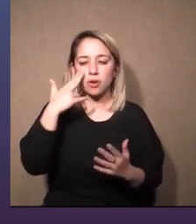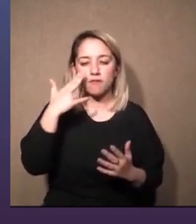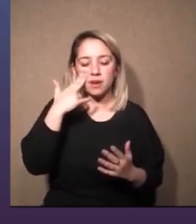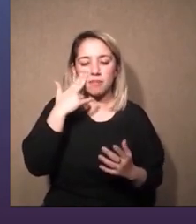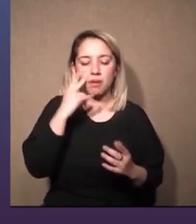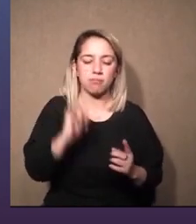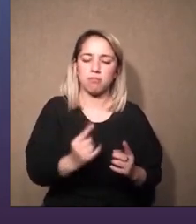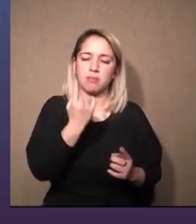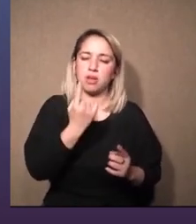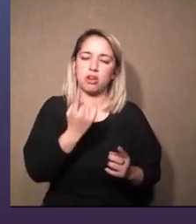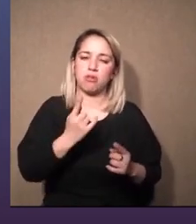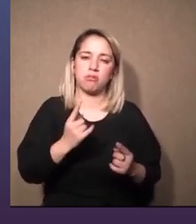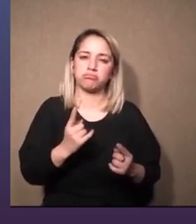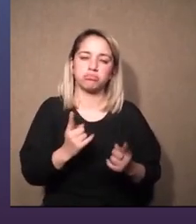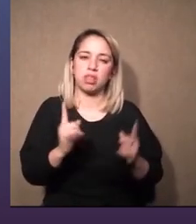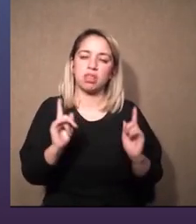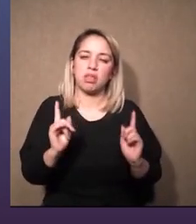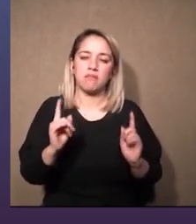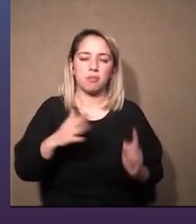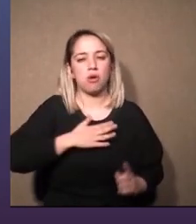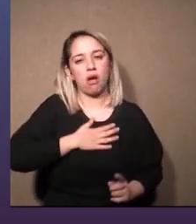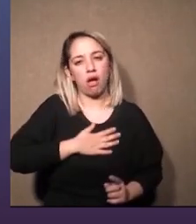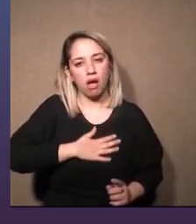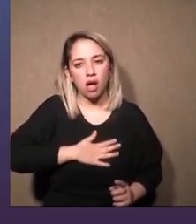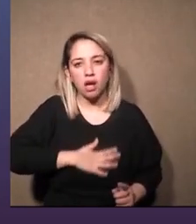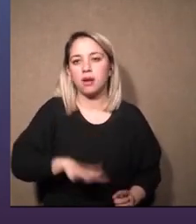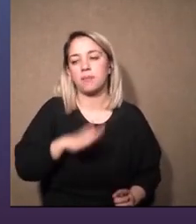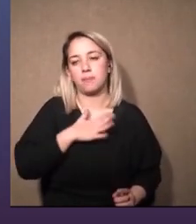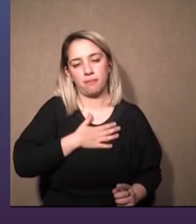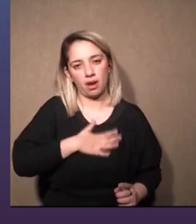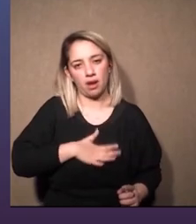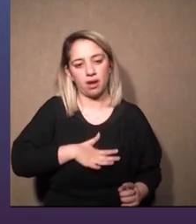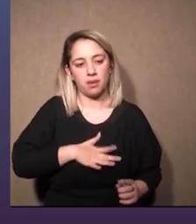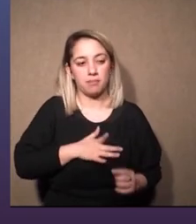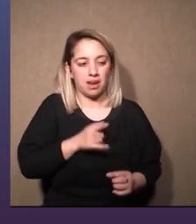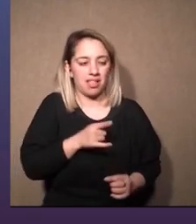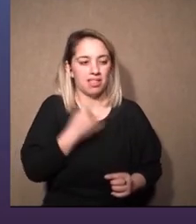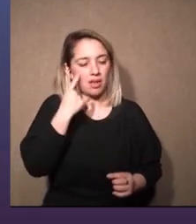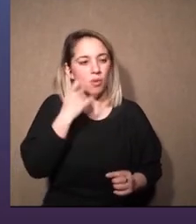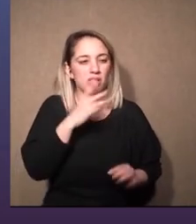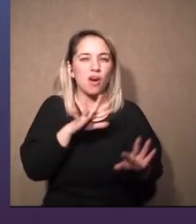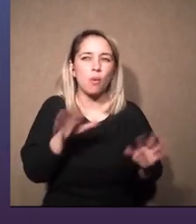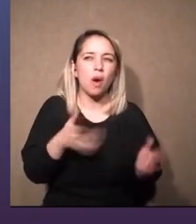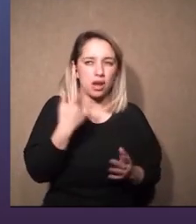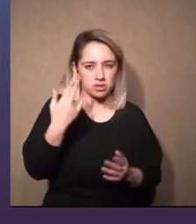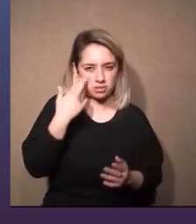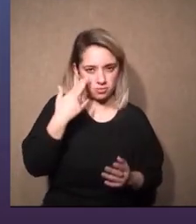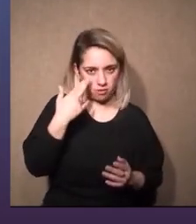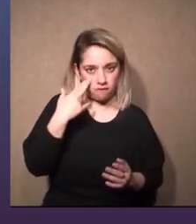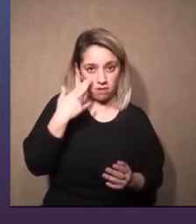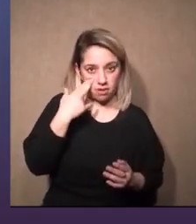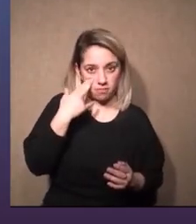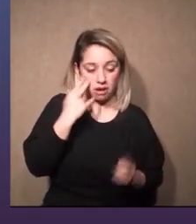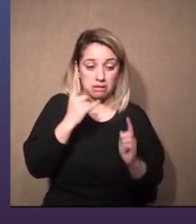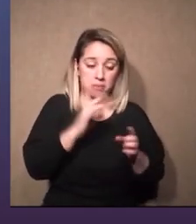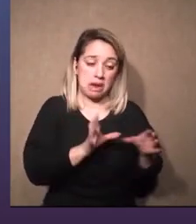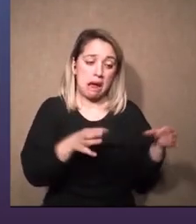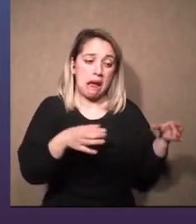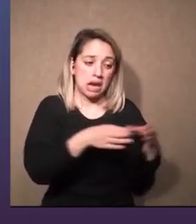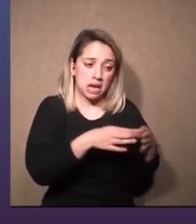mantener cierta calma para que se pueda detectar cuál es el problema y tener un equipo